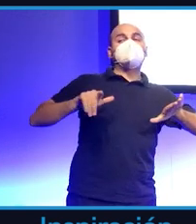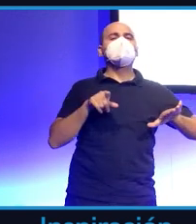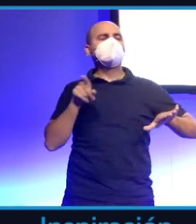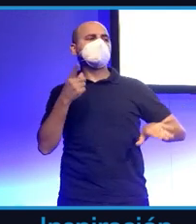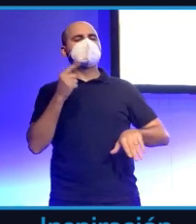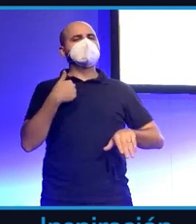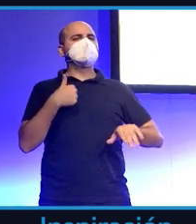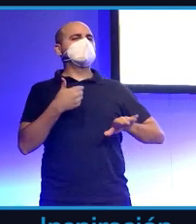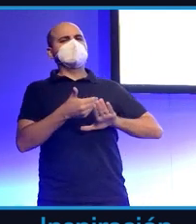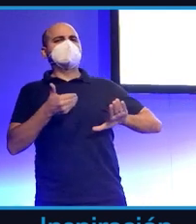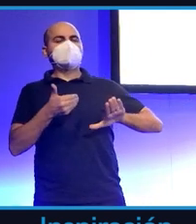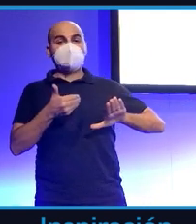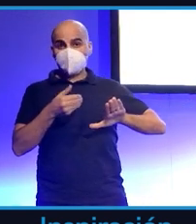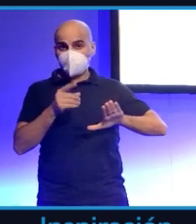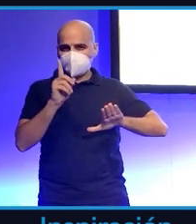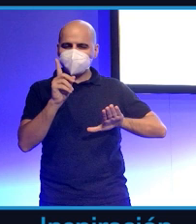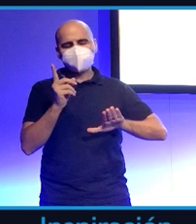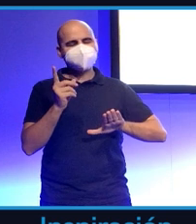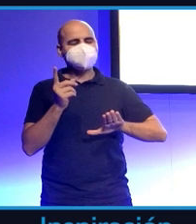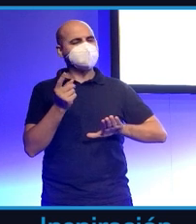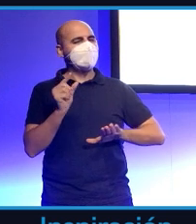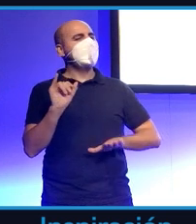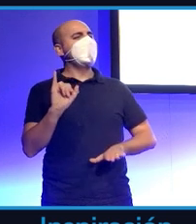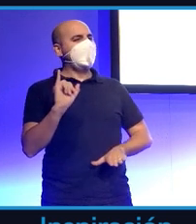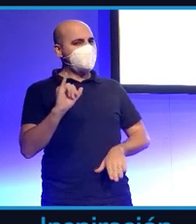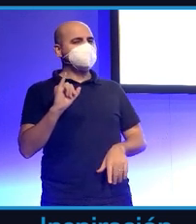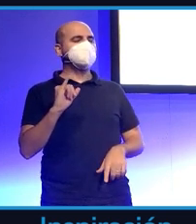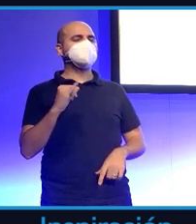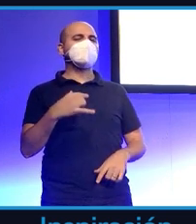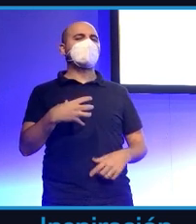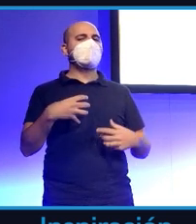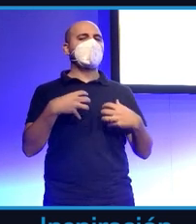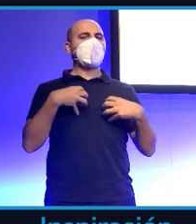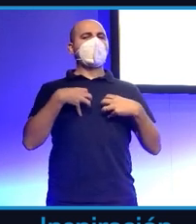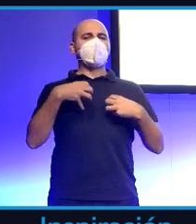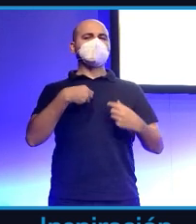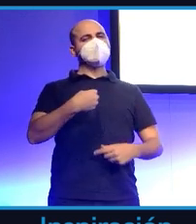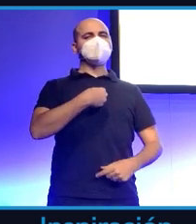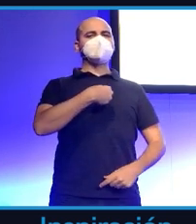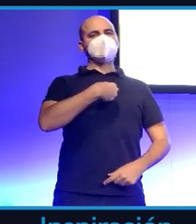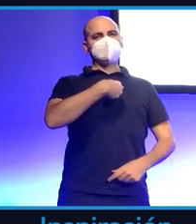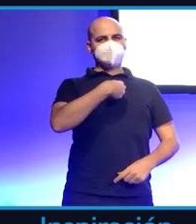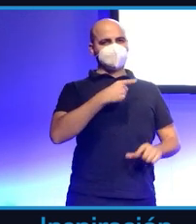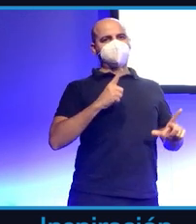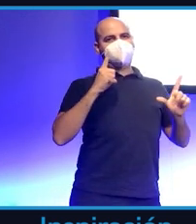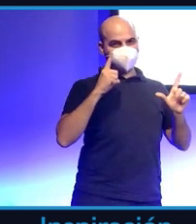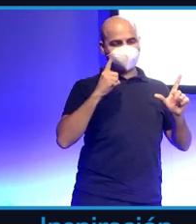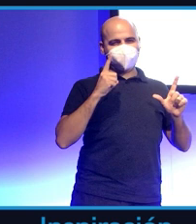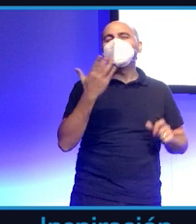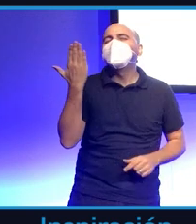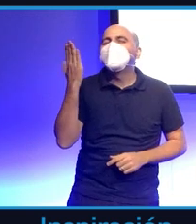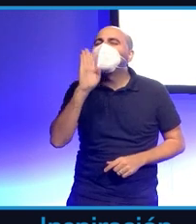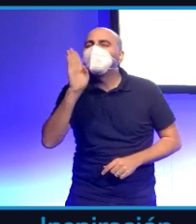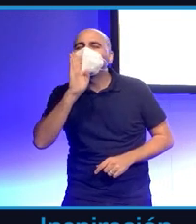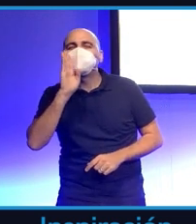hay un mínimo de ego, ¿no? Antes escuchaba al compañero coronado hablar del